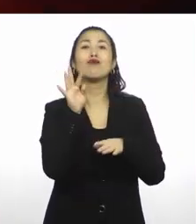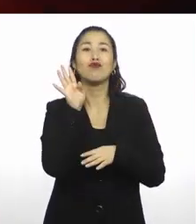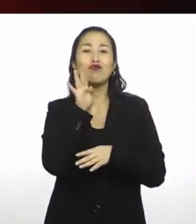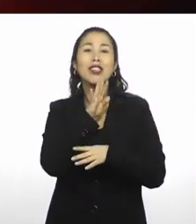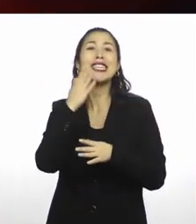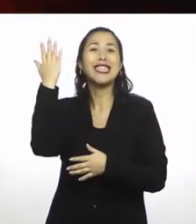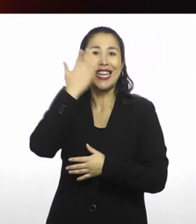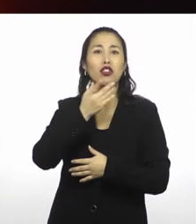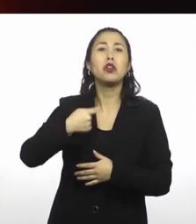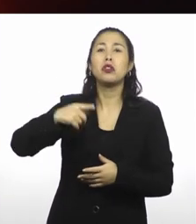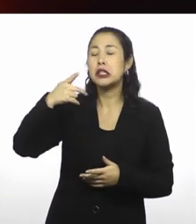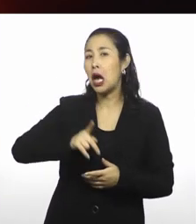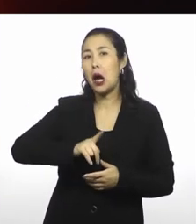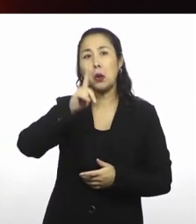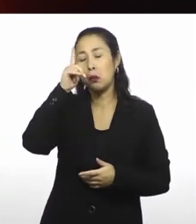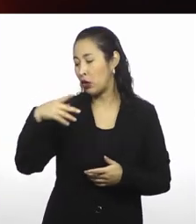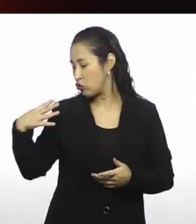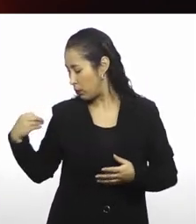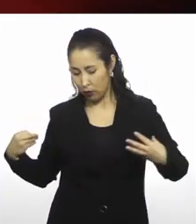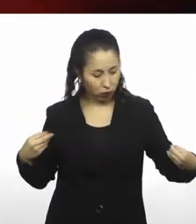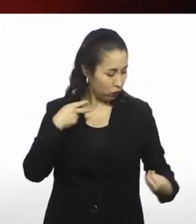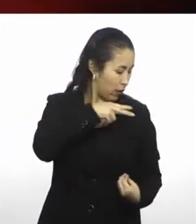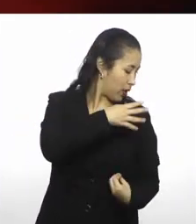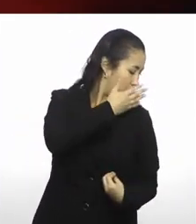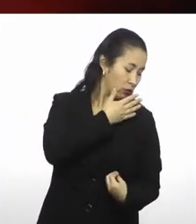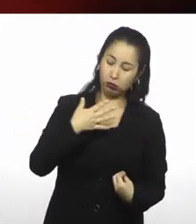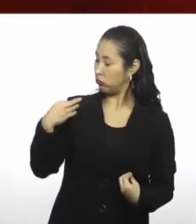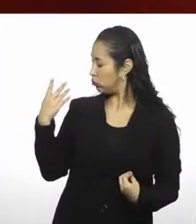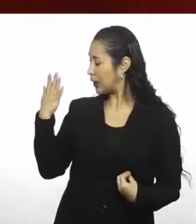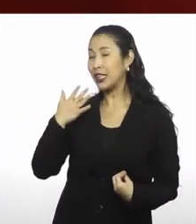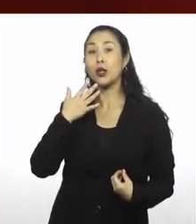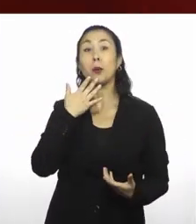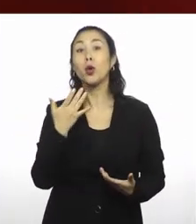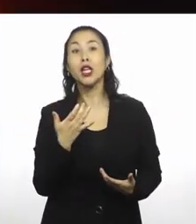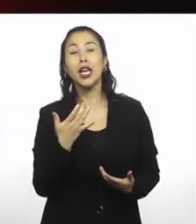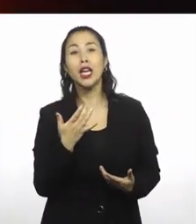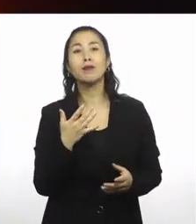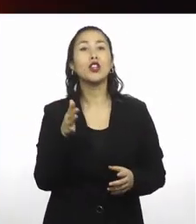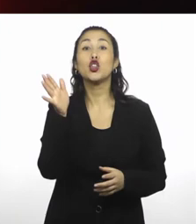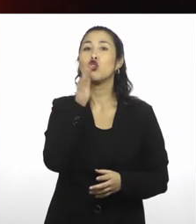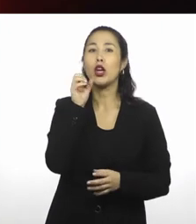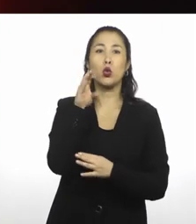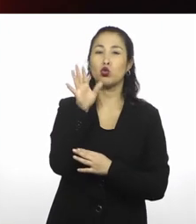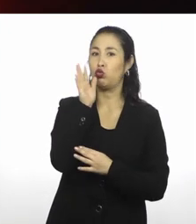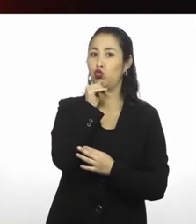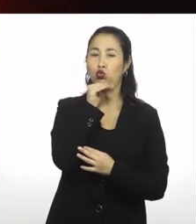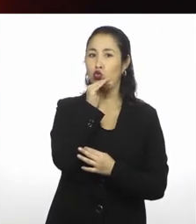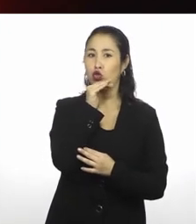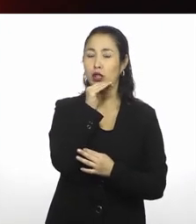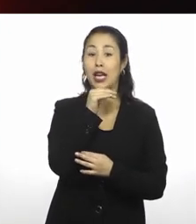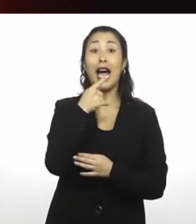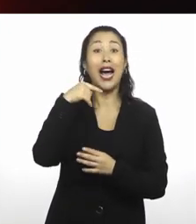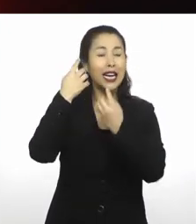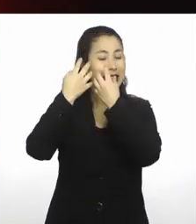familiarizado con las sombras. Y eso es porque ahora tenemos una ausencia de luz. Y eso nuestro cerebro lo interpreta